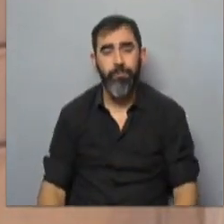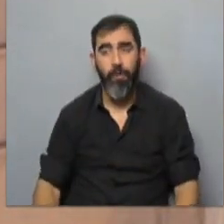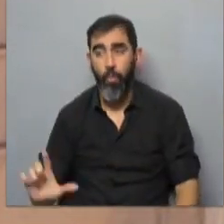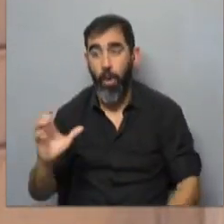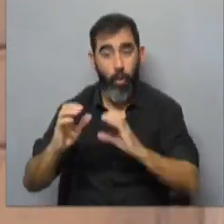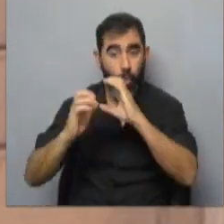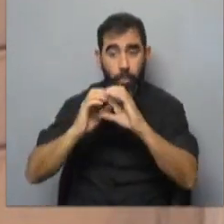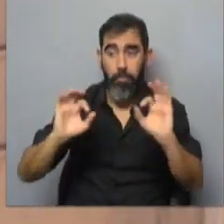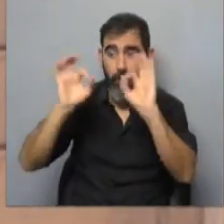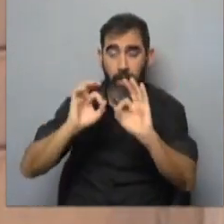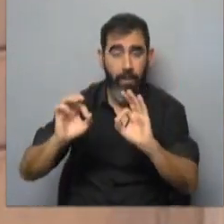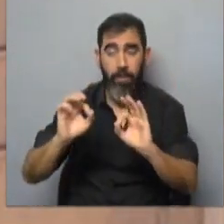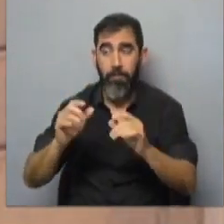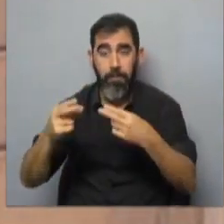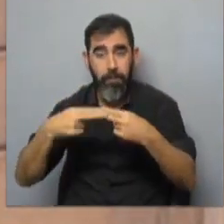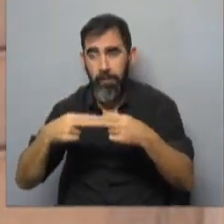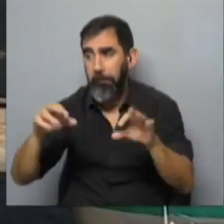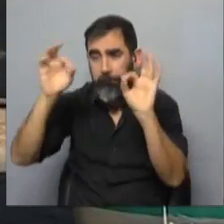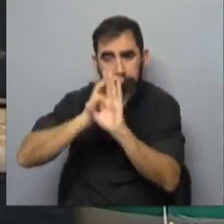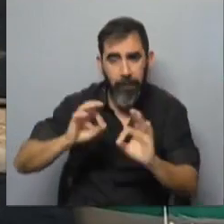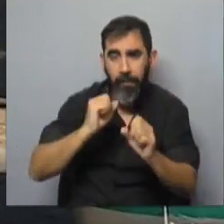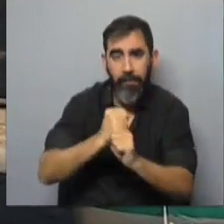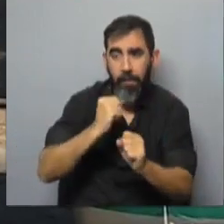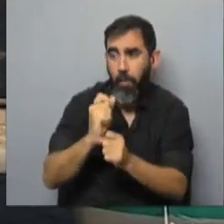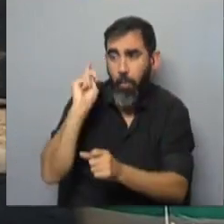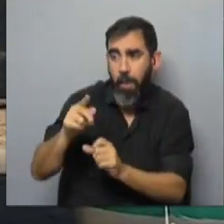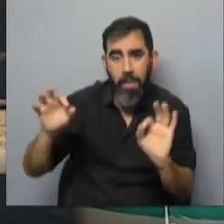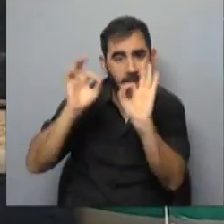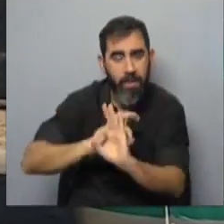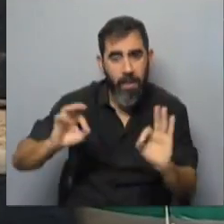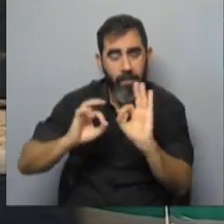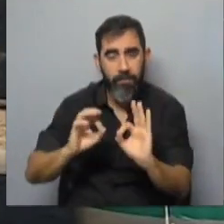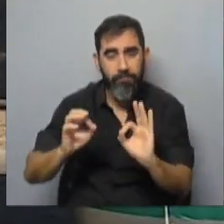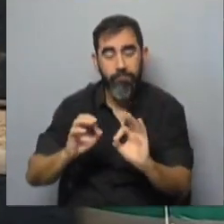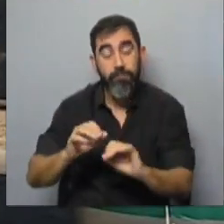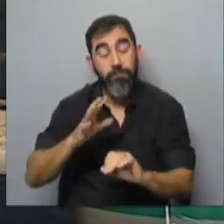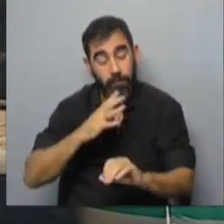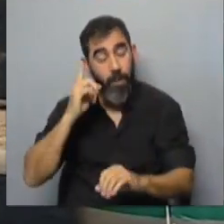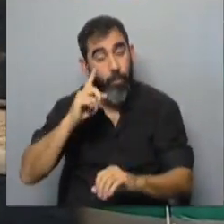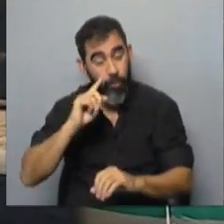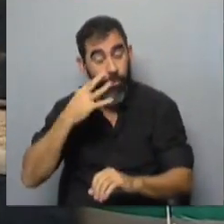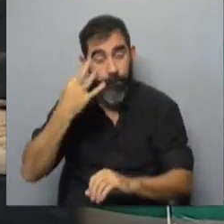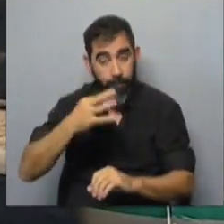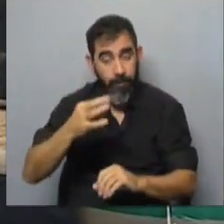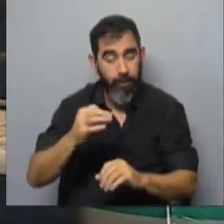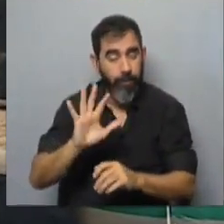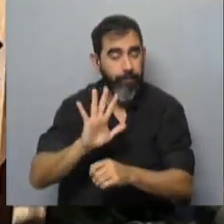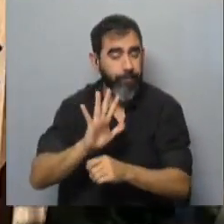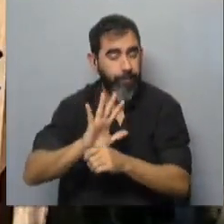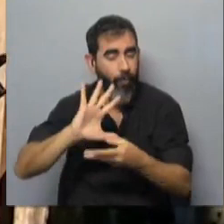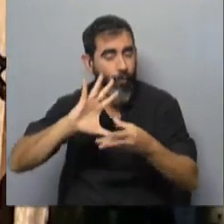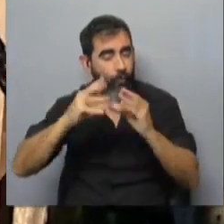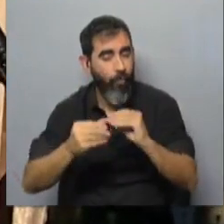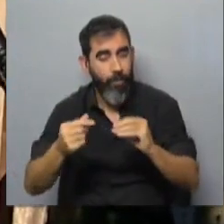incomunicados, sin señal, sin ninguna tarea asignada. sea, se empezaron a generar tácticas como para,